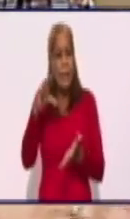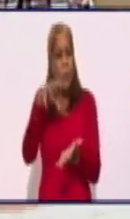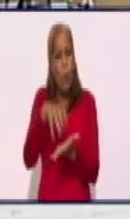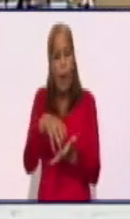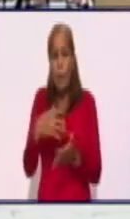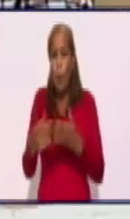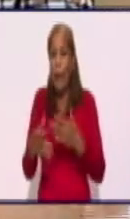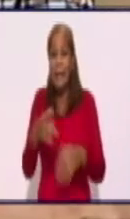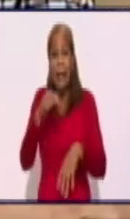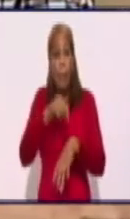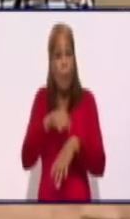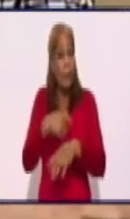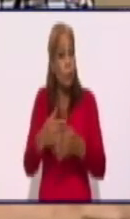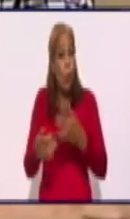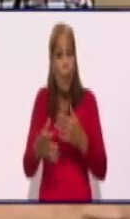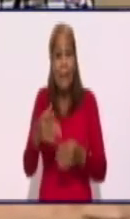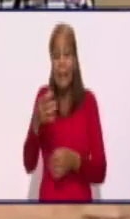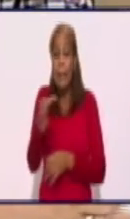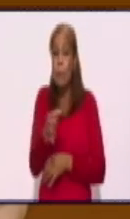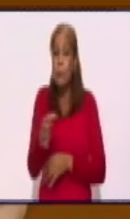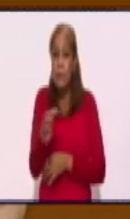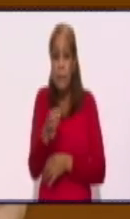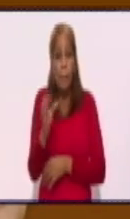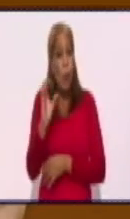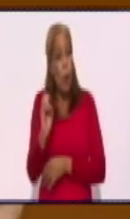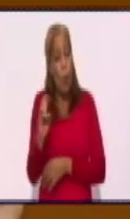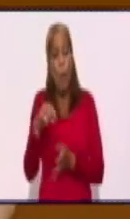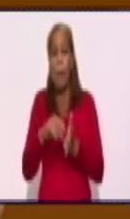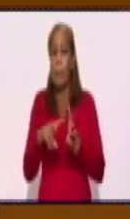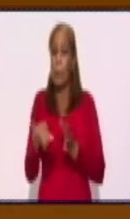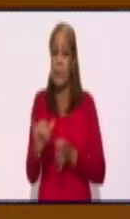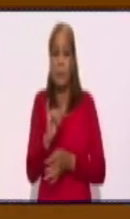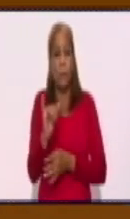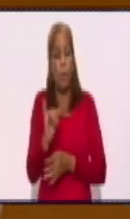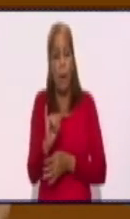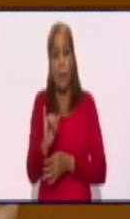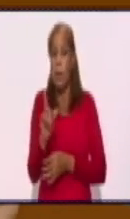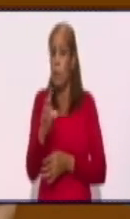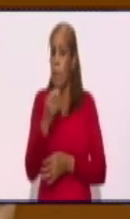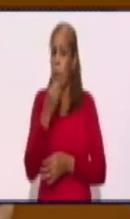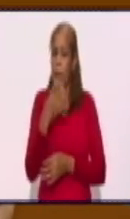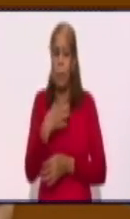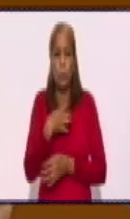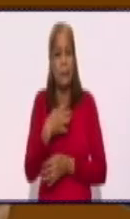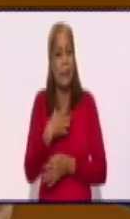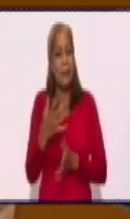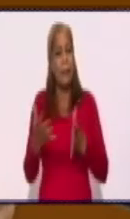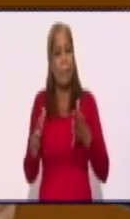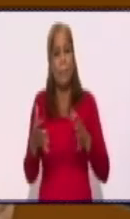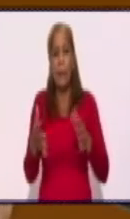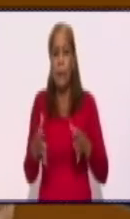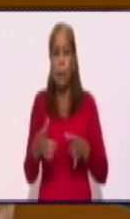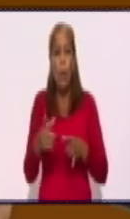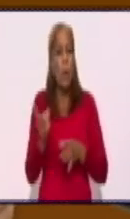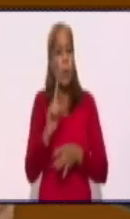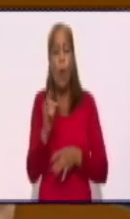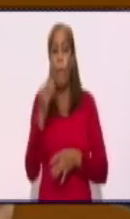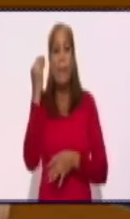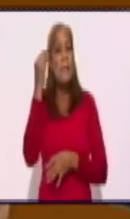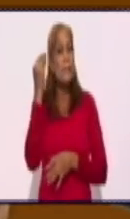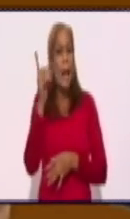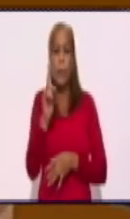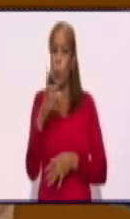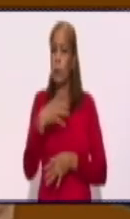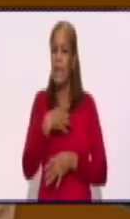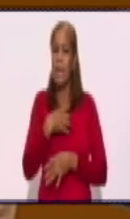Y no podemos tampoco ni dejarnos arrastrar por el pánico o de pensar que no tiene solución. Sí, todos juntos vamos